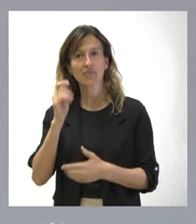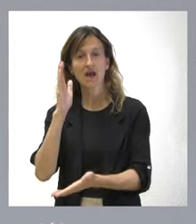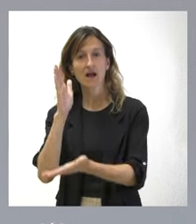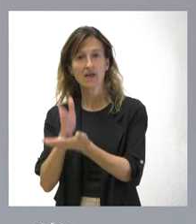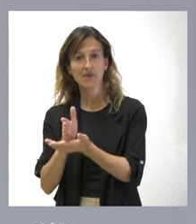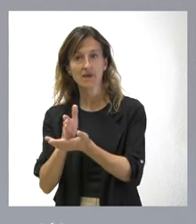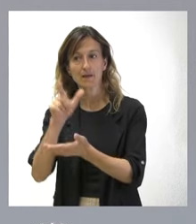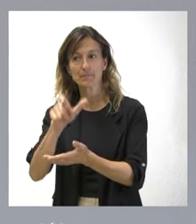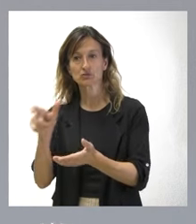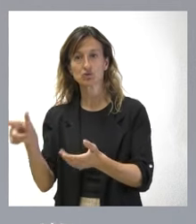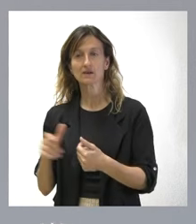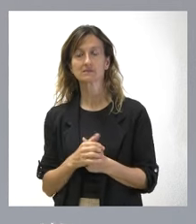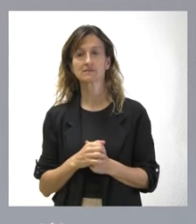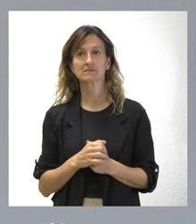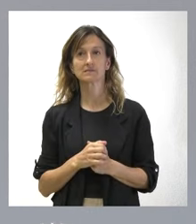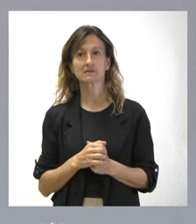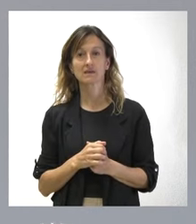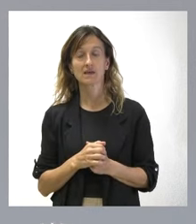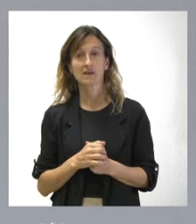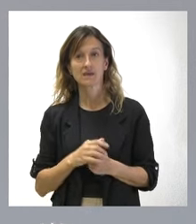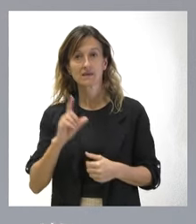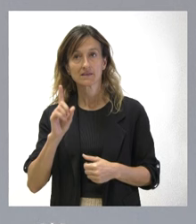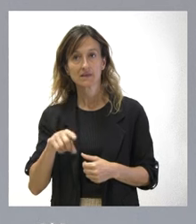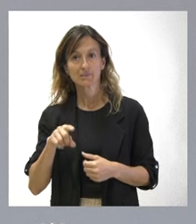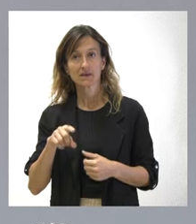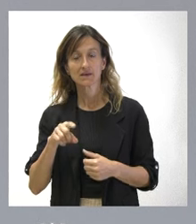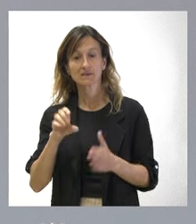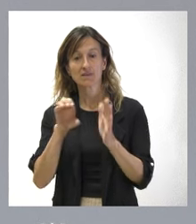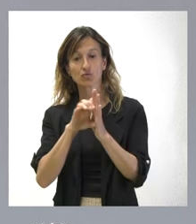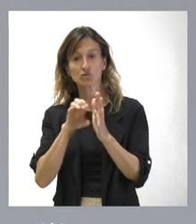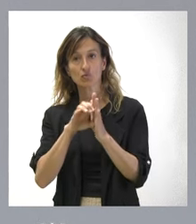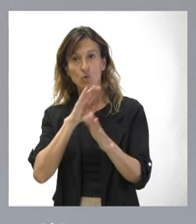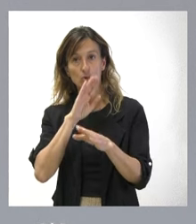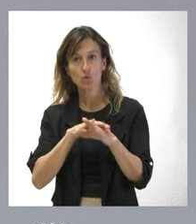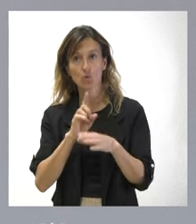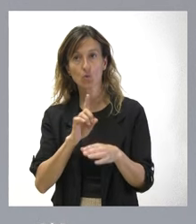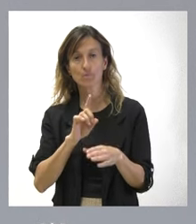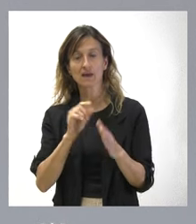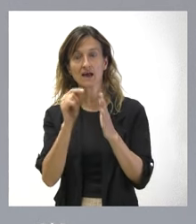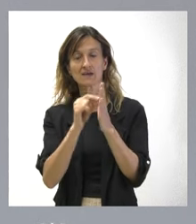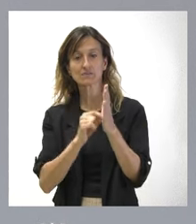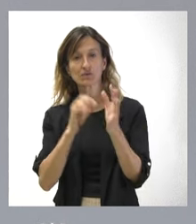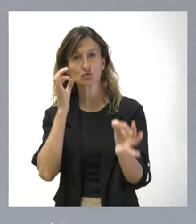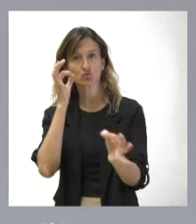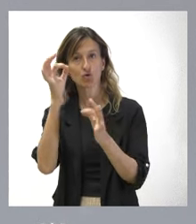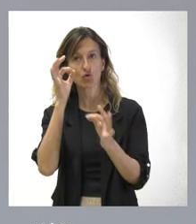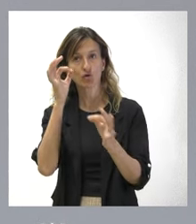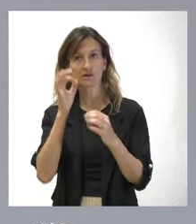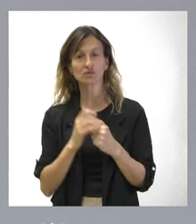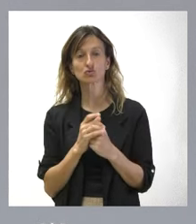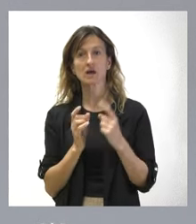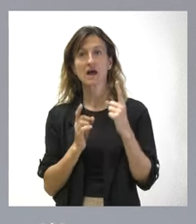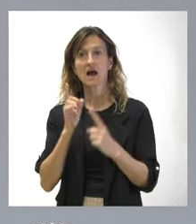los interesados y se ha planteado esa cuestión de inconstitucionalidad sobre aspectos muy concretos de algún